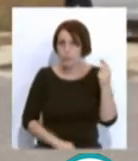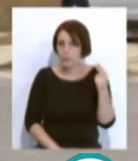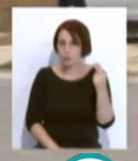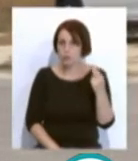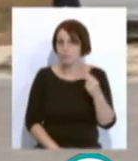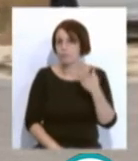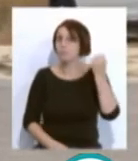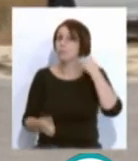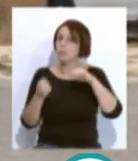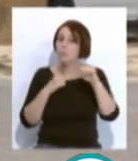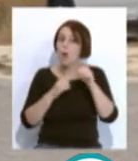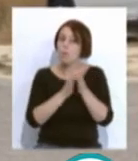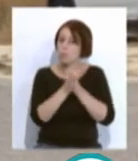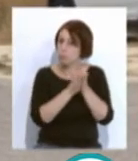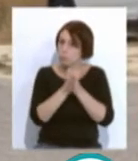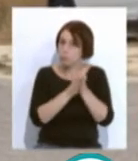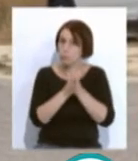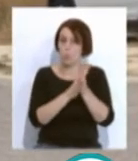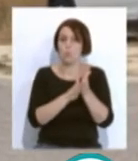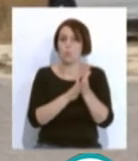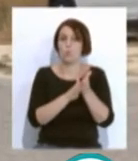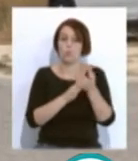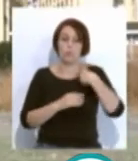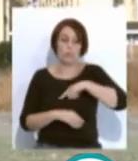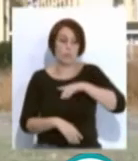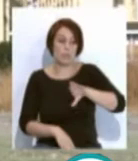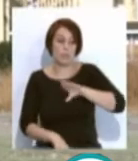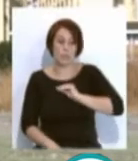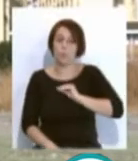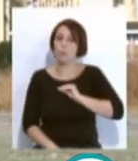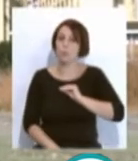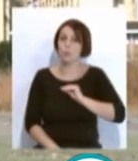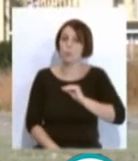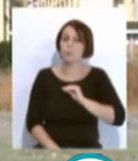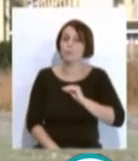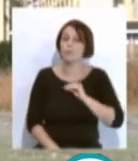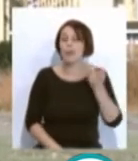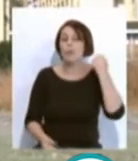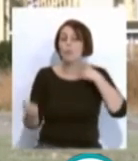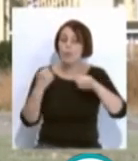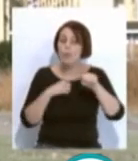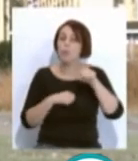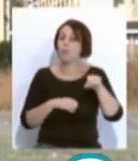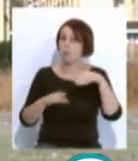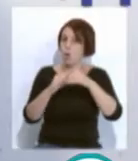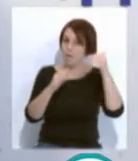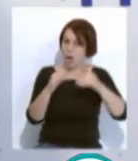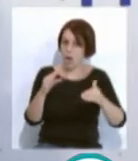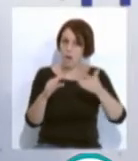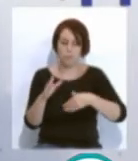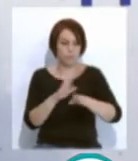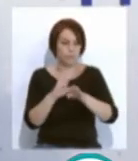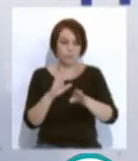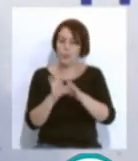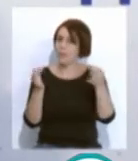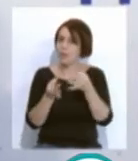actúa como promotor y por lo tanto nosotros entendemos que esa actuación de zona franca debe mantenerse